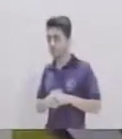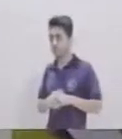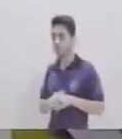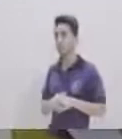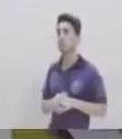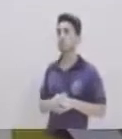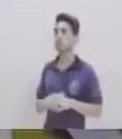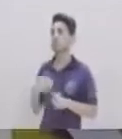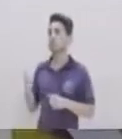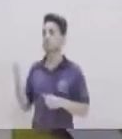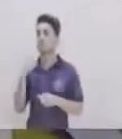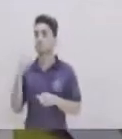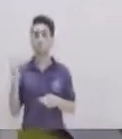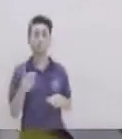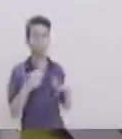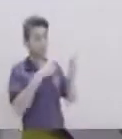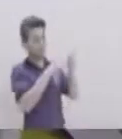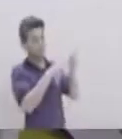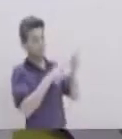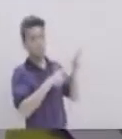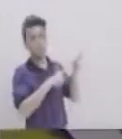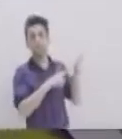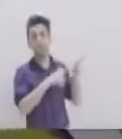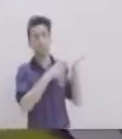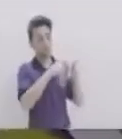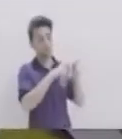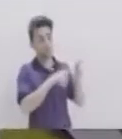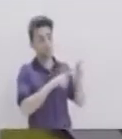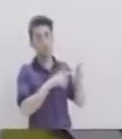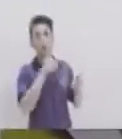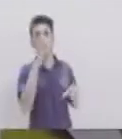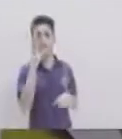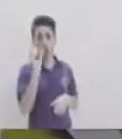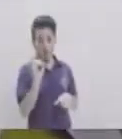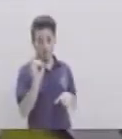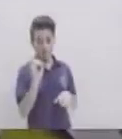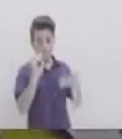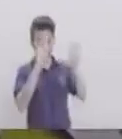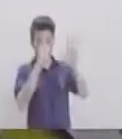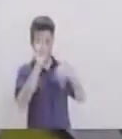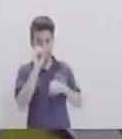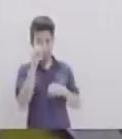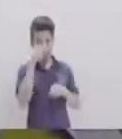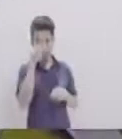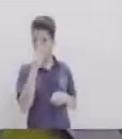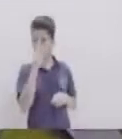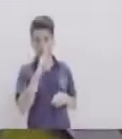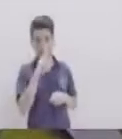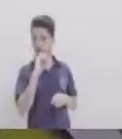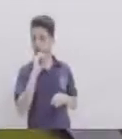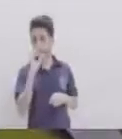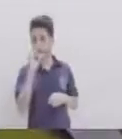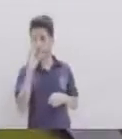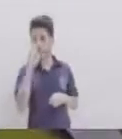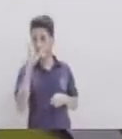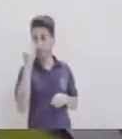Si tienen un ángulo De 90 grados No son oblicos Entonces Podemos ver que Este y